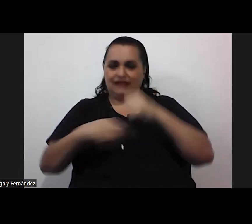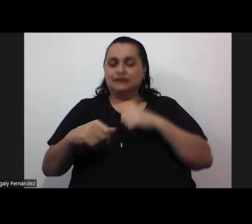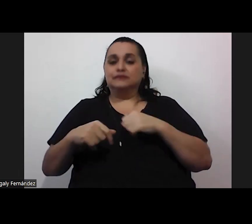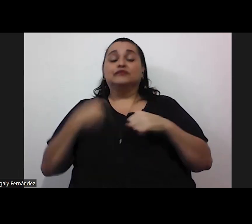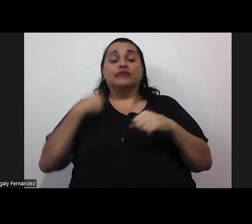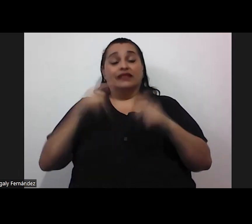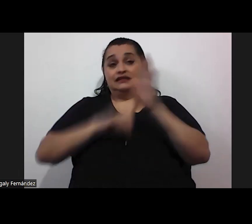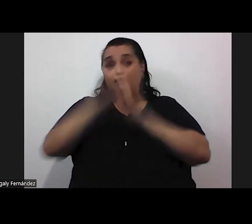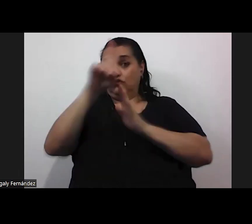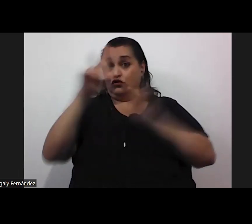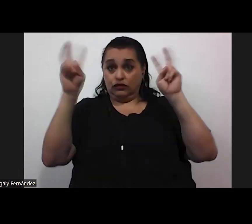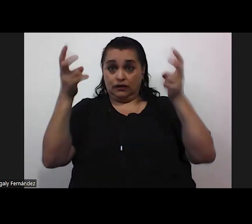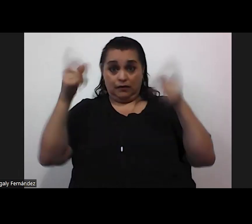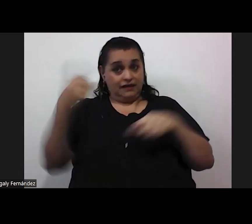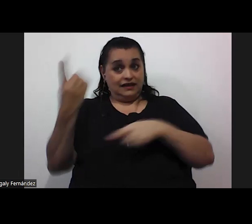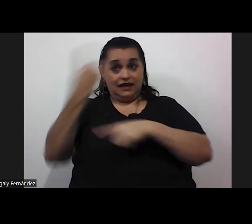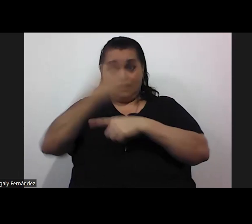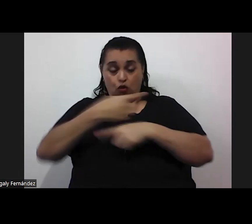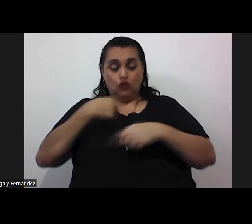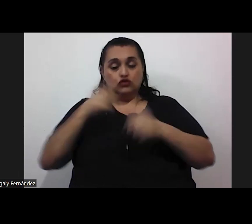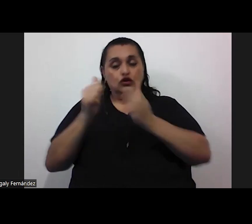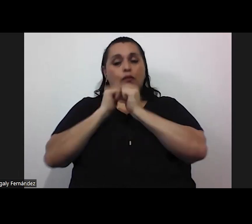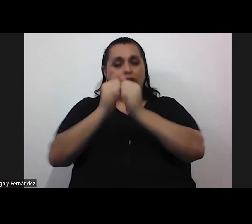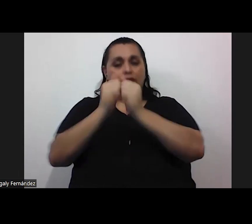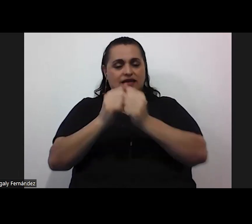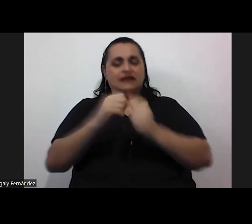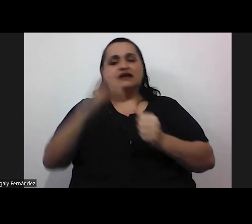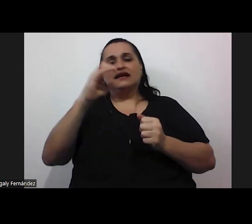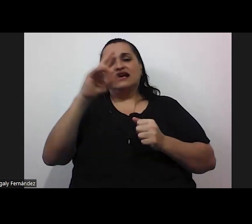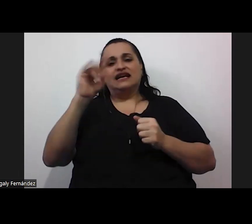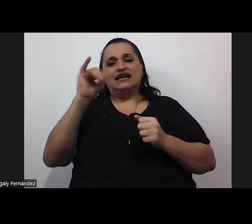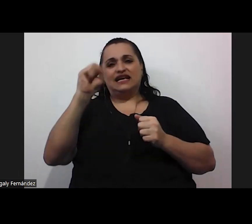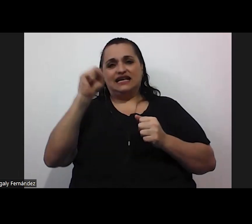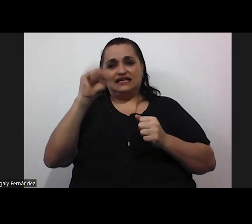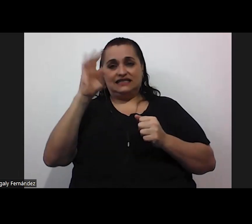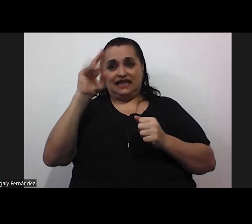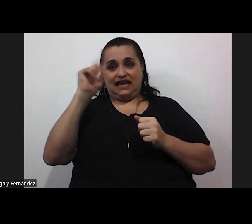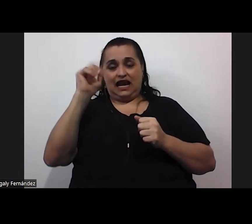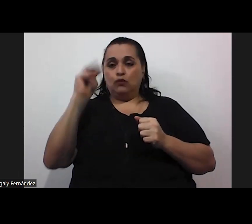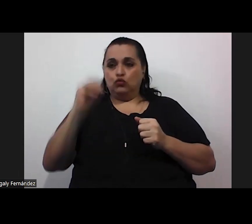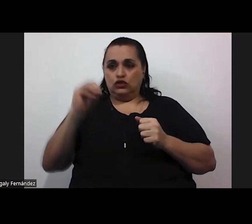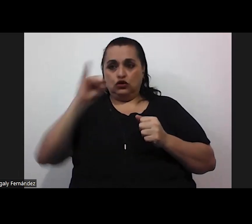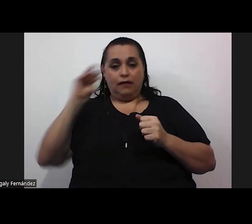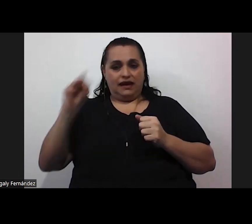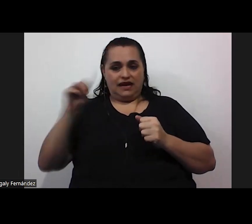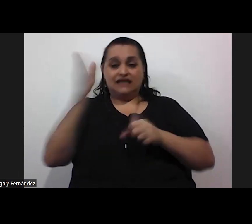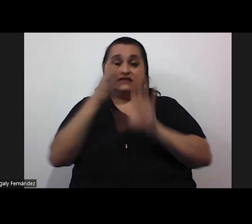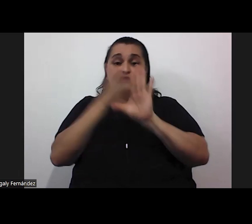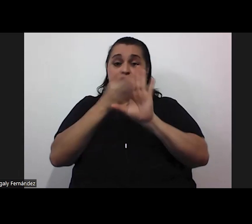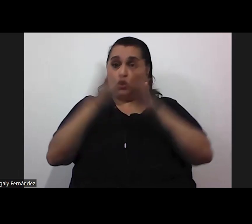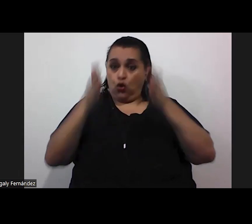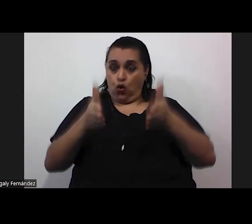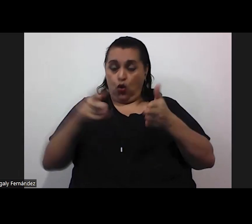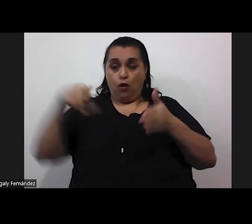temática del día de hoy, nos acompaña Cristian Murillo Mejía. Él es psicólogo con un posgrado en psicología